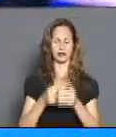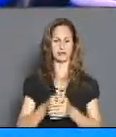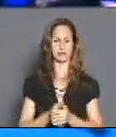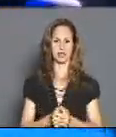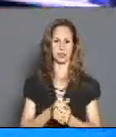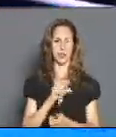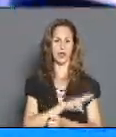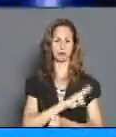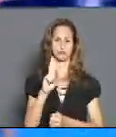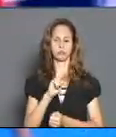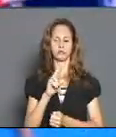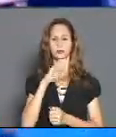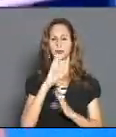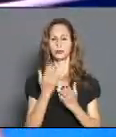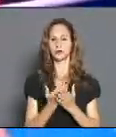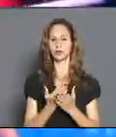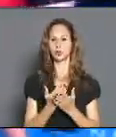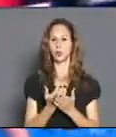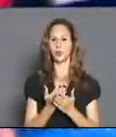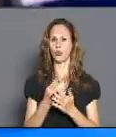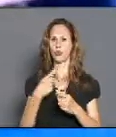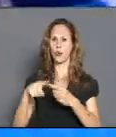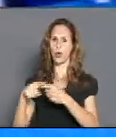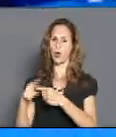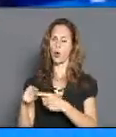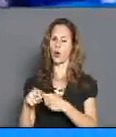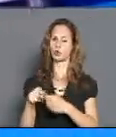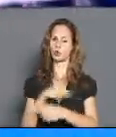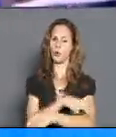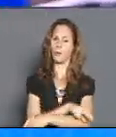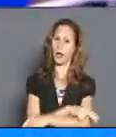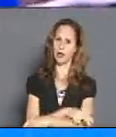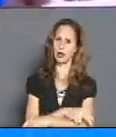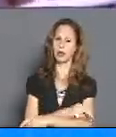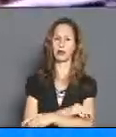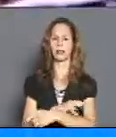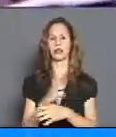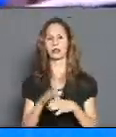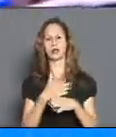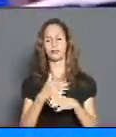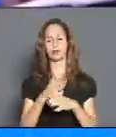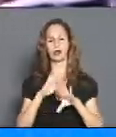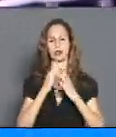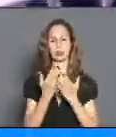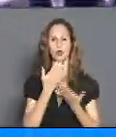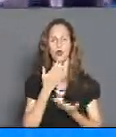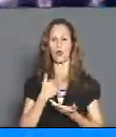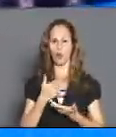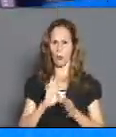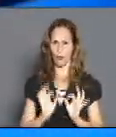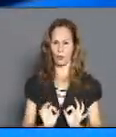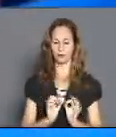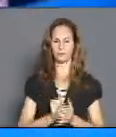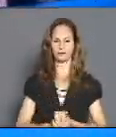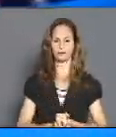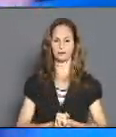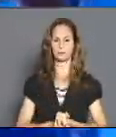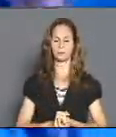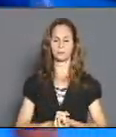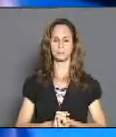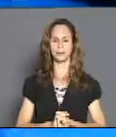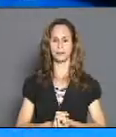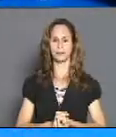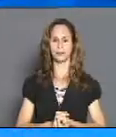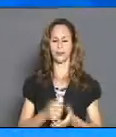Caballero enfrentará al kazajo Serit Temirchanov, Andy tendrá en la esquina opuesta al armenio Havanes Baklov, y el también